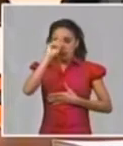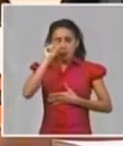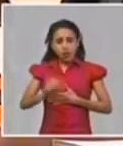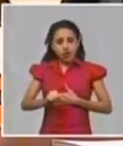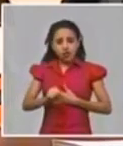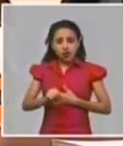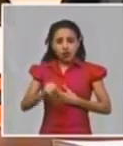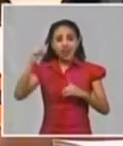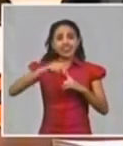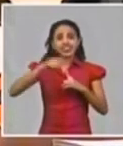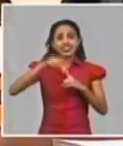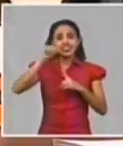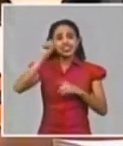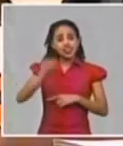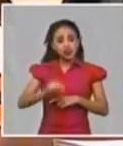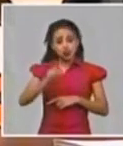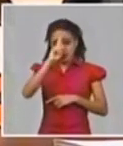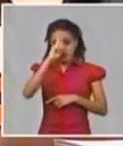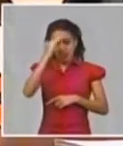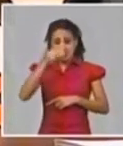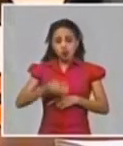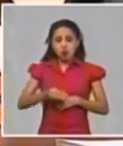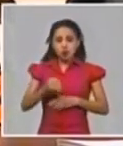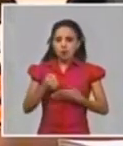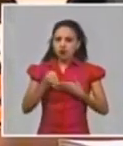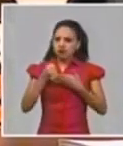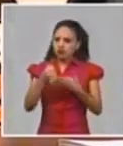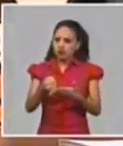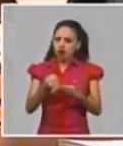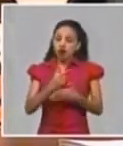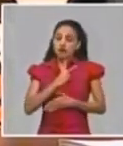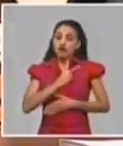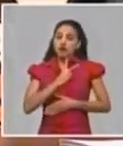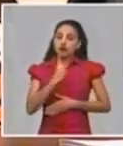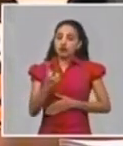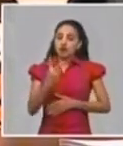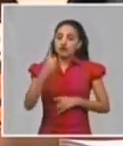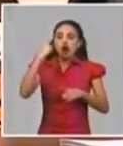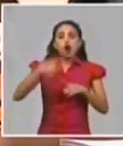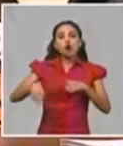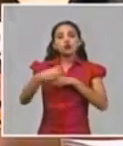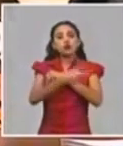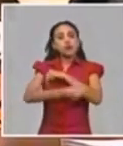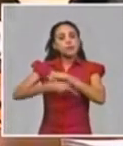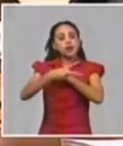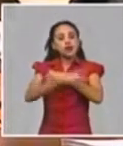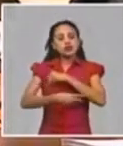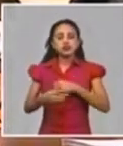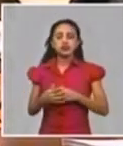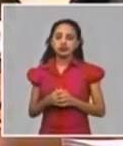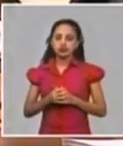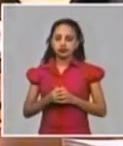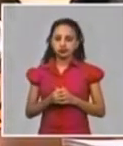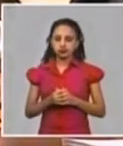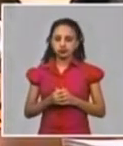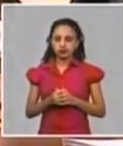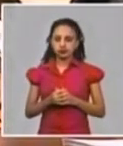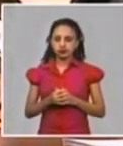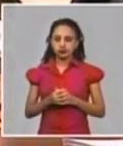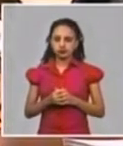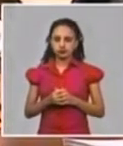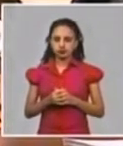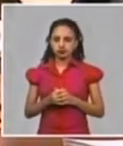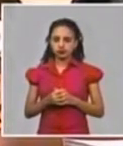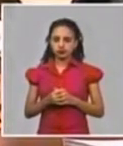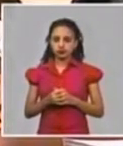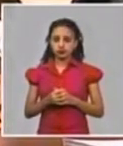ayuda totalmente voluntaria, aún a diferencia de lo